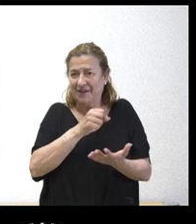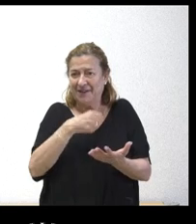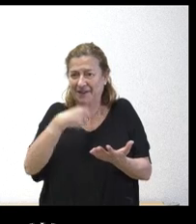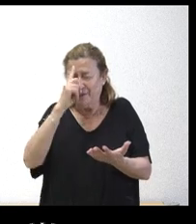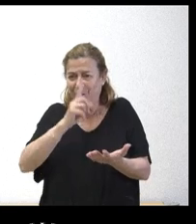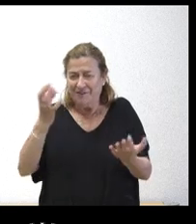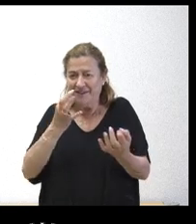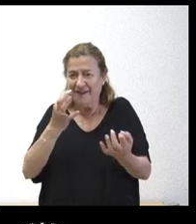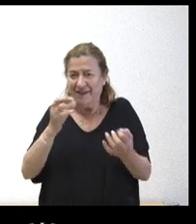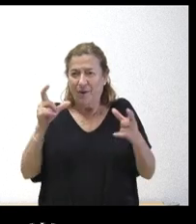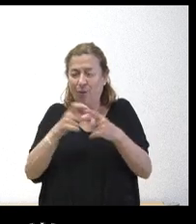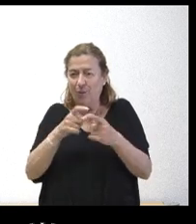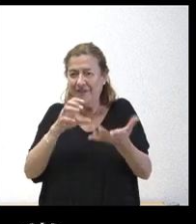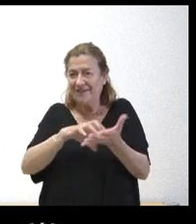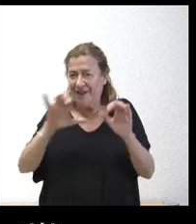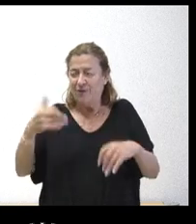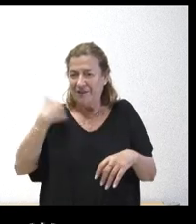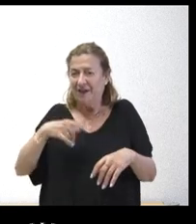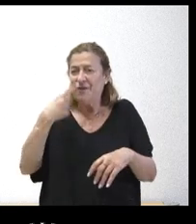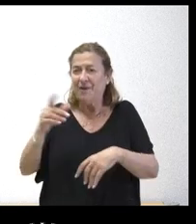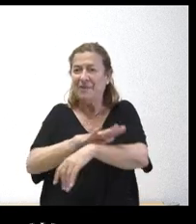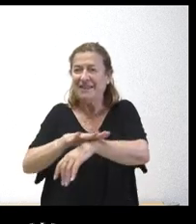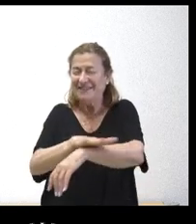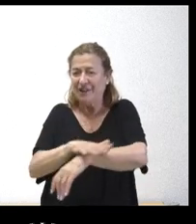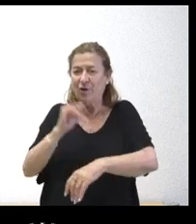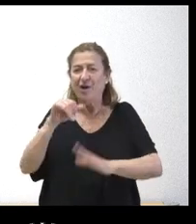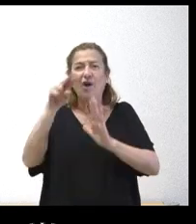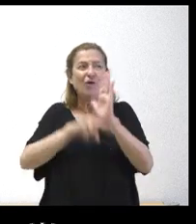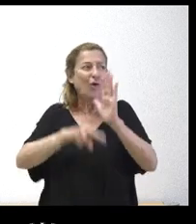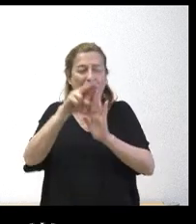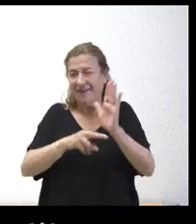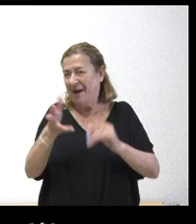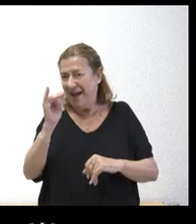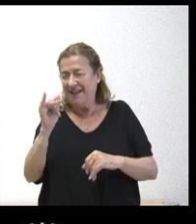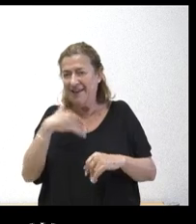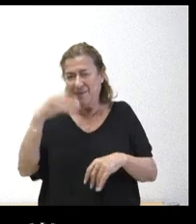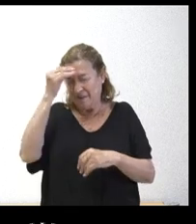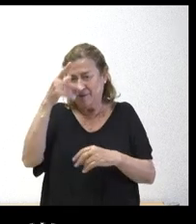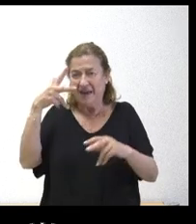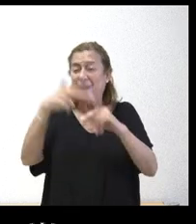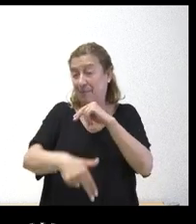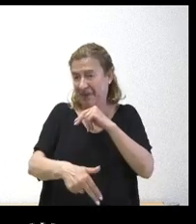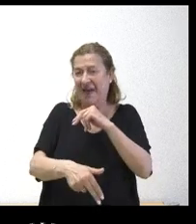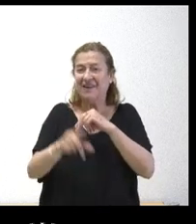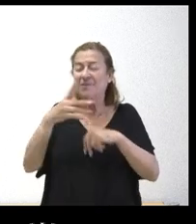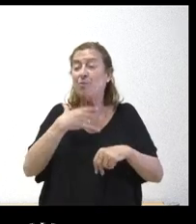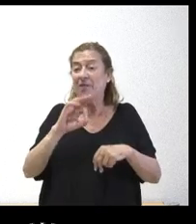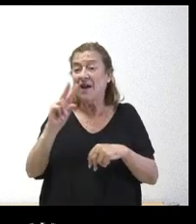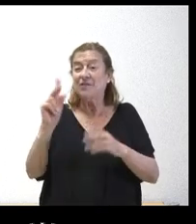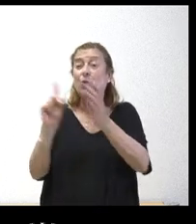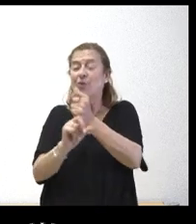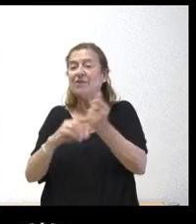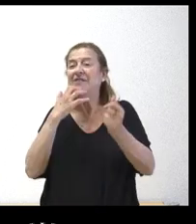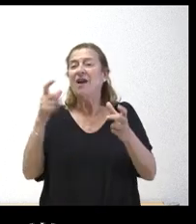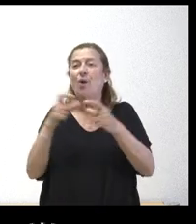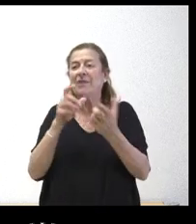la Junta más allá de lo que se haya dicho el Ministerio y la normativa que haya que supongo que será lo que impida que eso se pueda resolver si la Junta